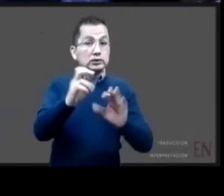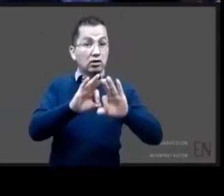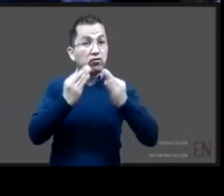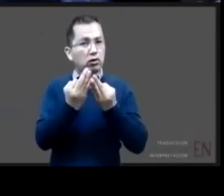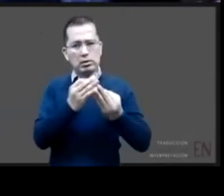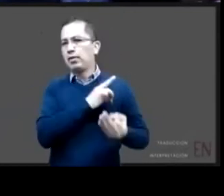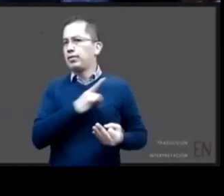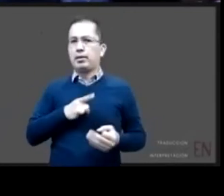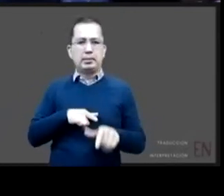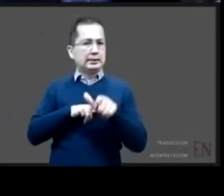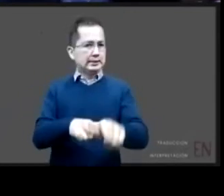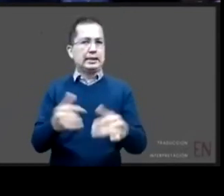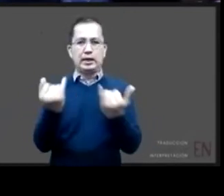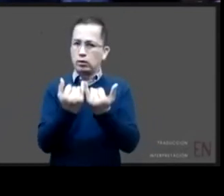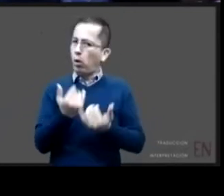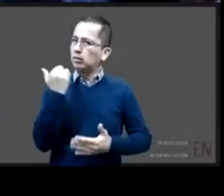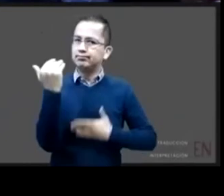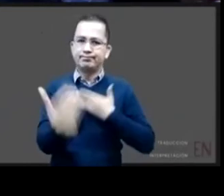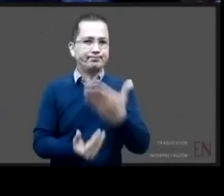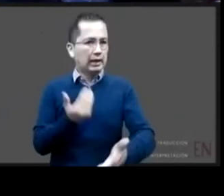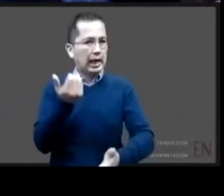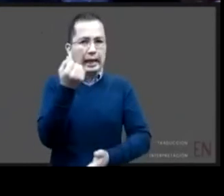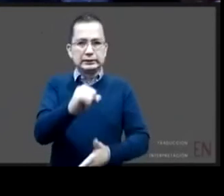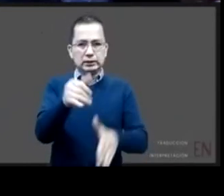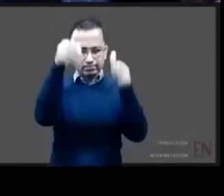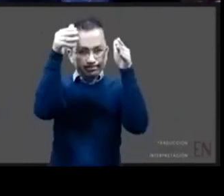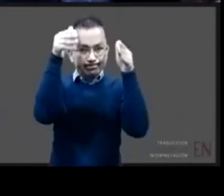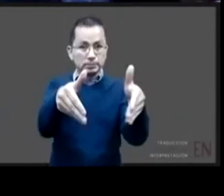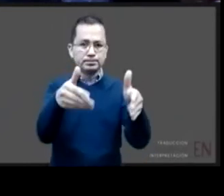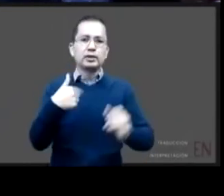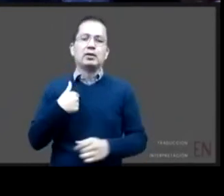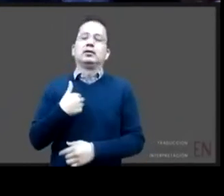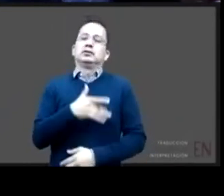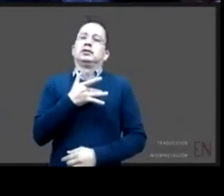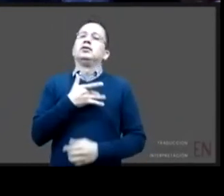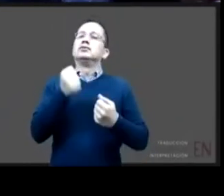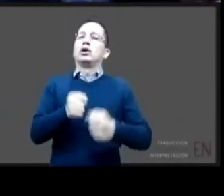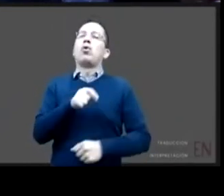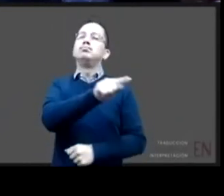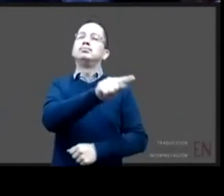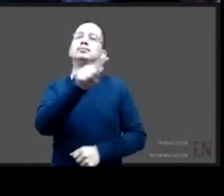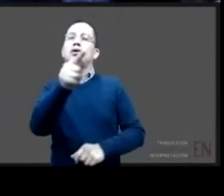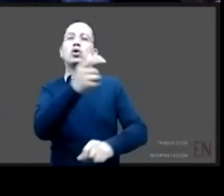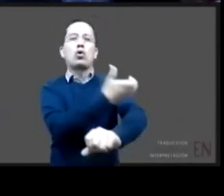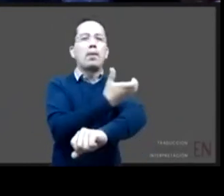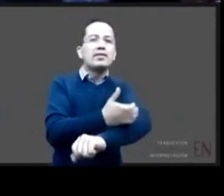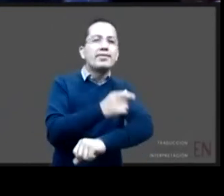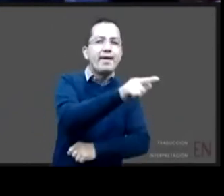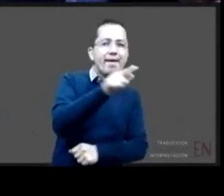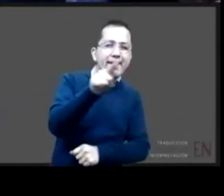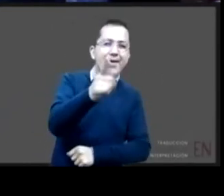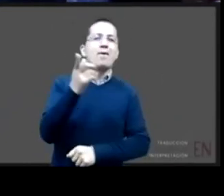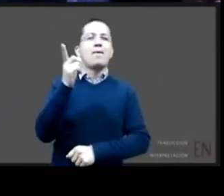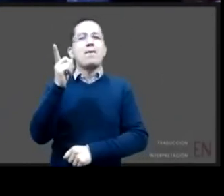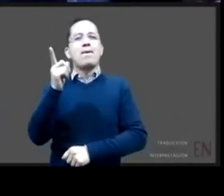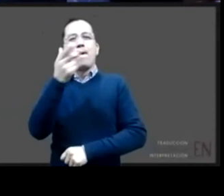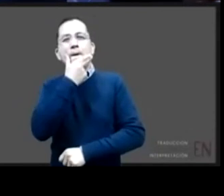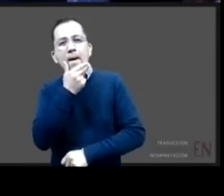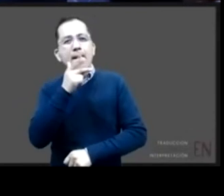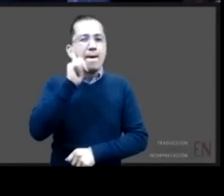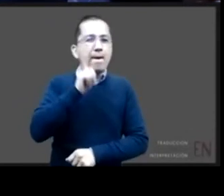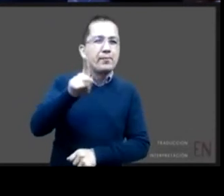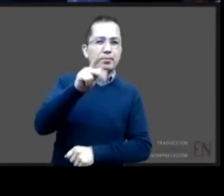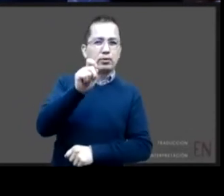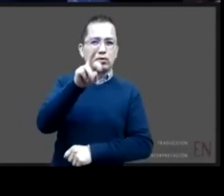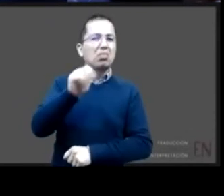compañeras y compañeras procuradores así lo hacen porque vemos experiencias muy ricas y muy provechosas que han implementado